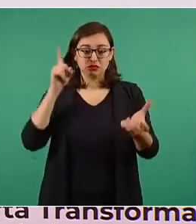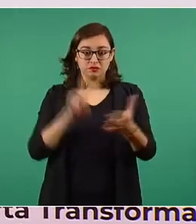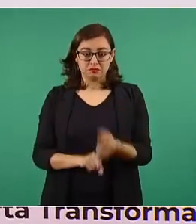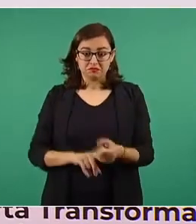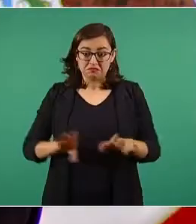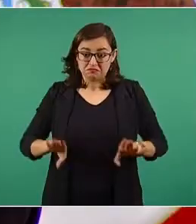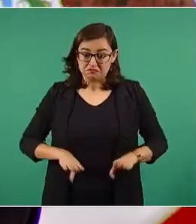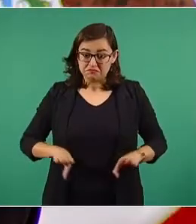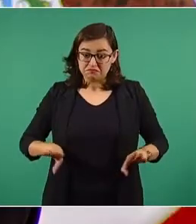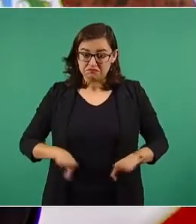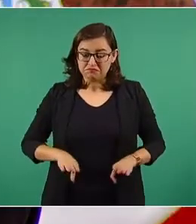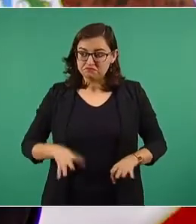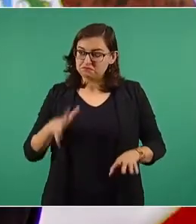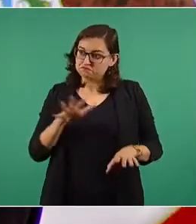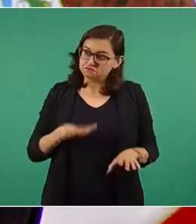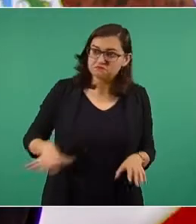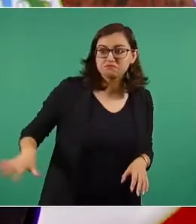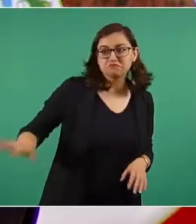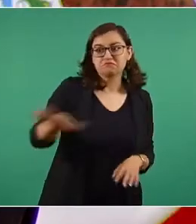sociales.